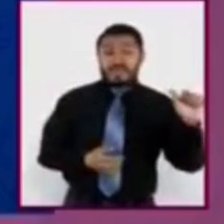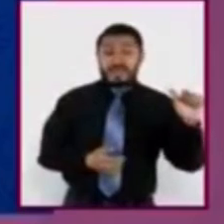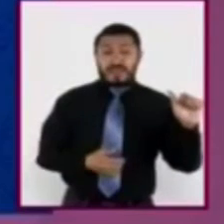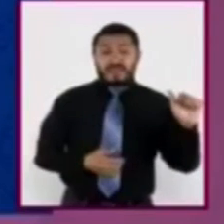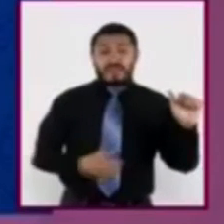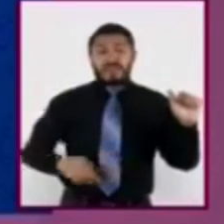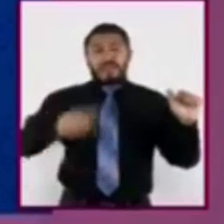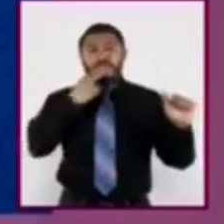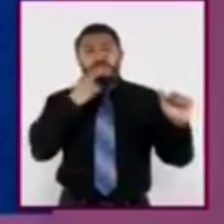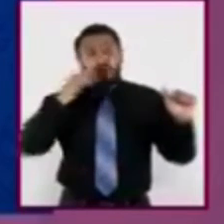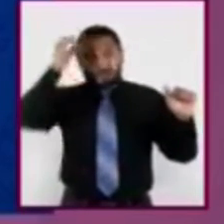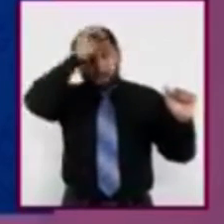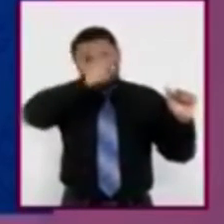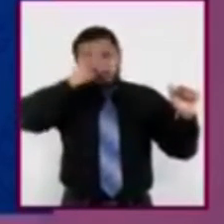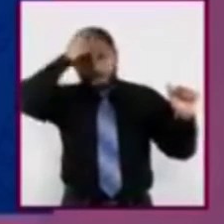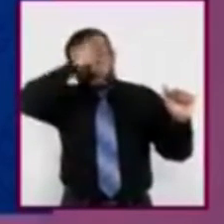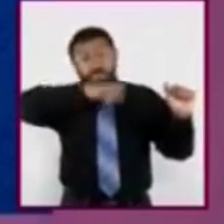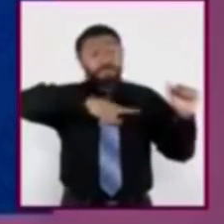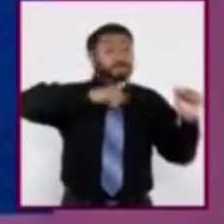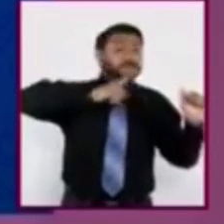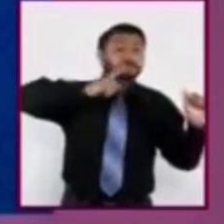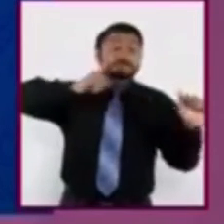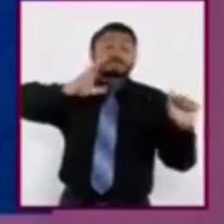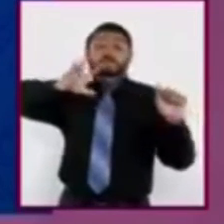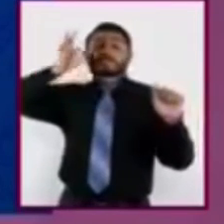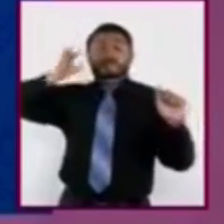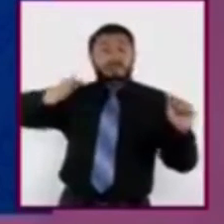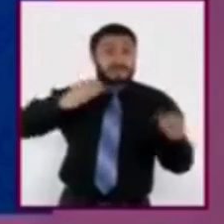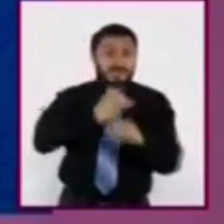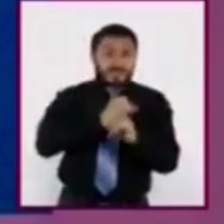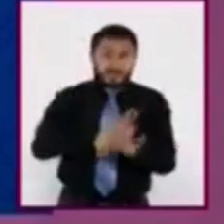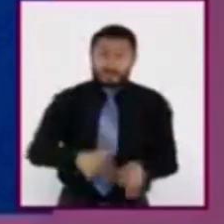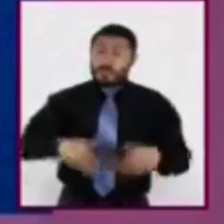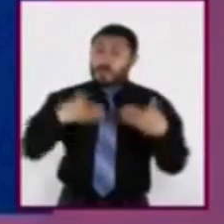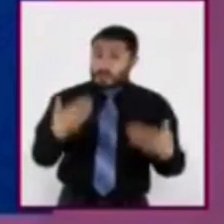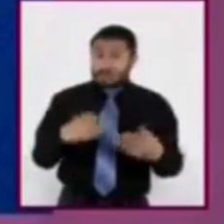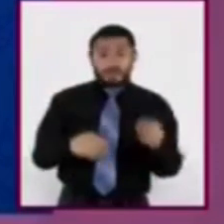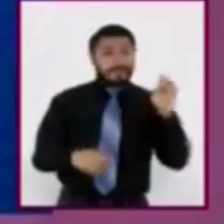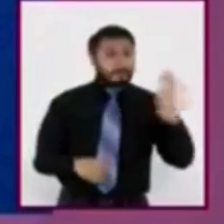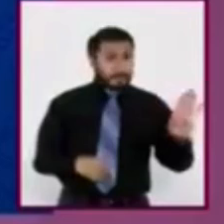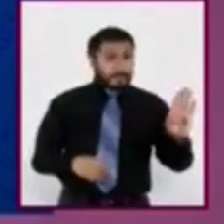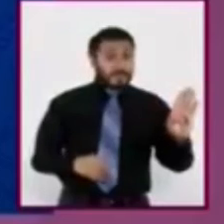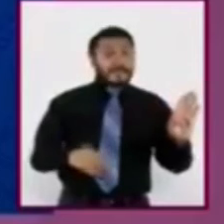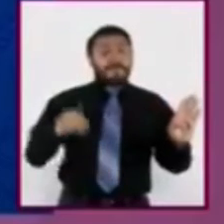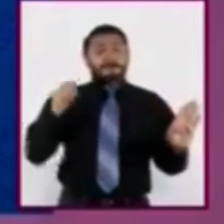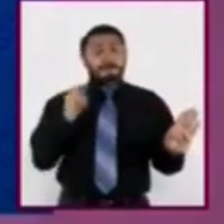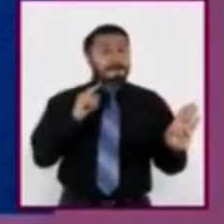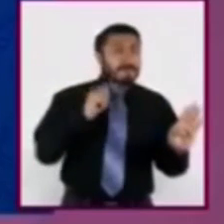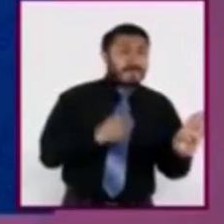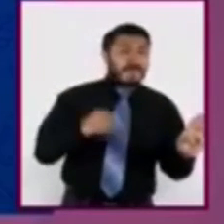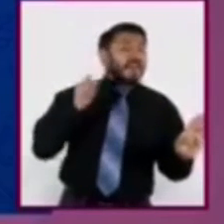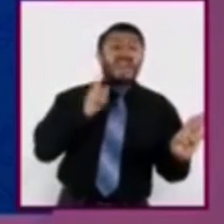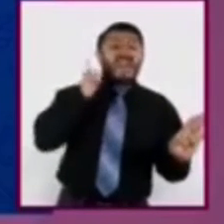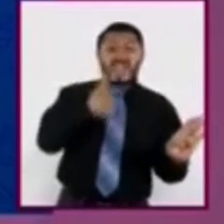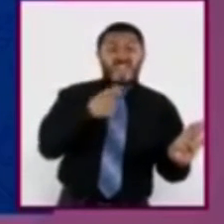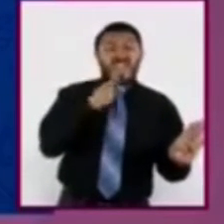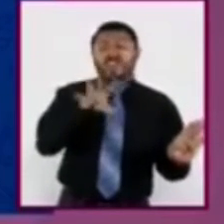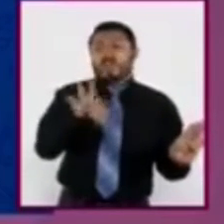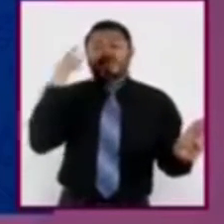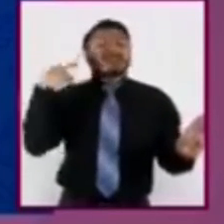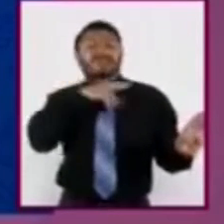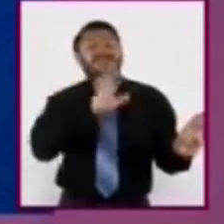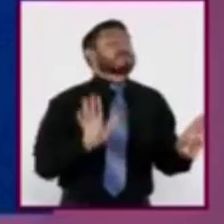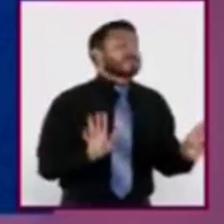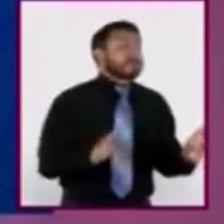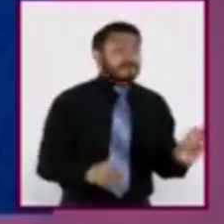Aplicar criterios de selección para hallar fuentes confiables. B. Tomar la primera información que se presente. C.